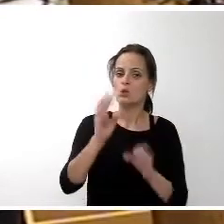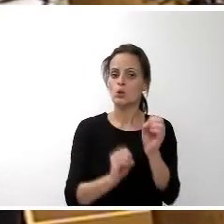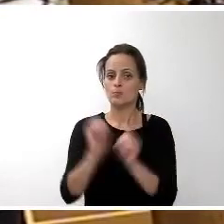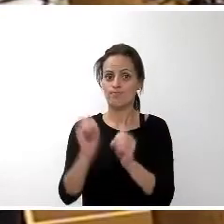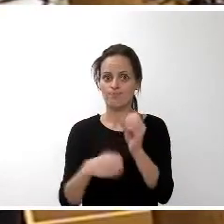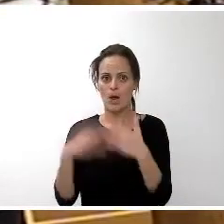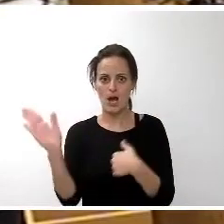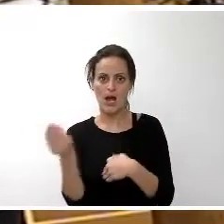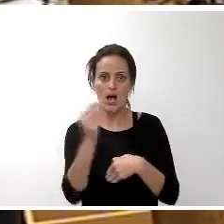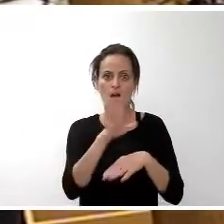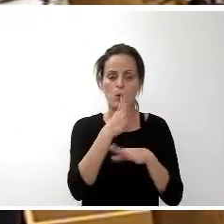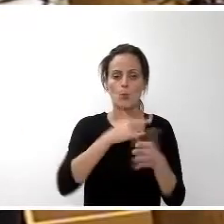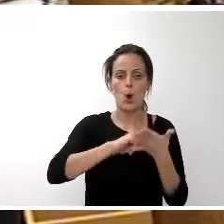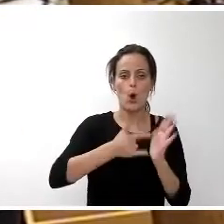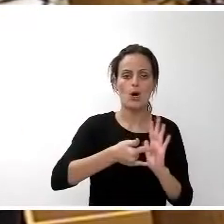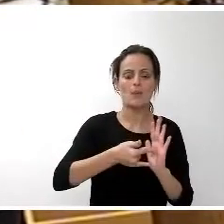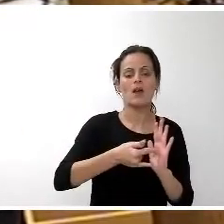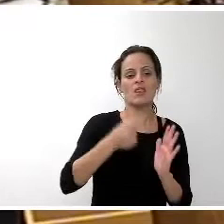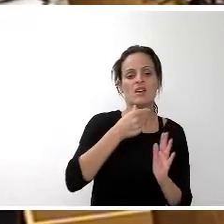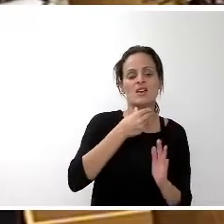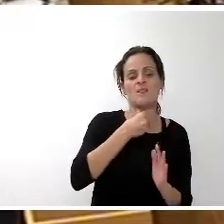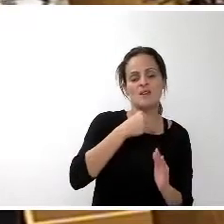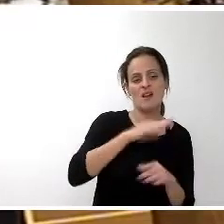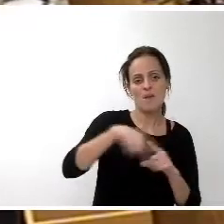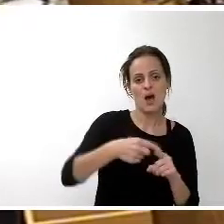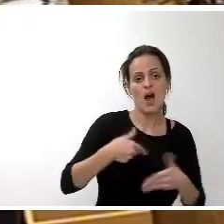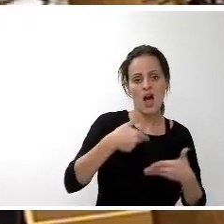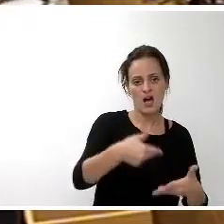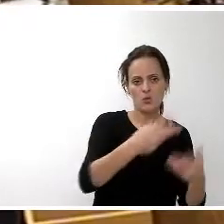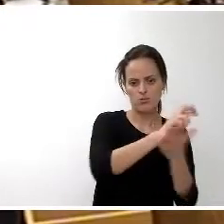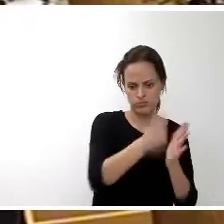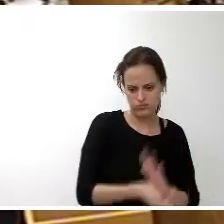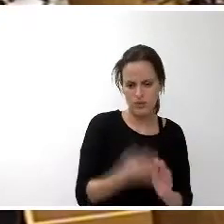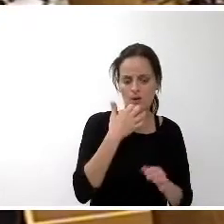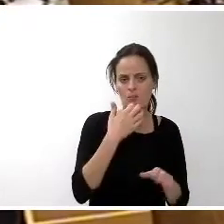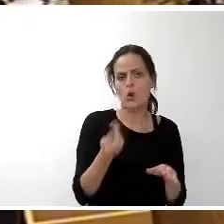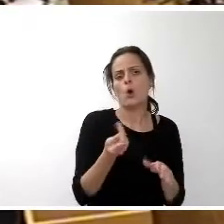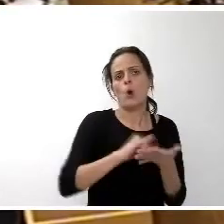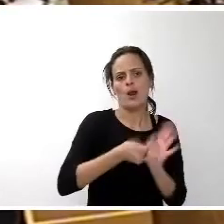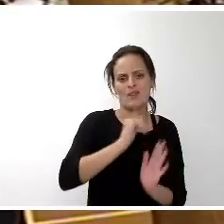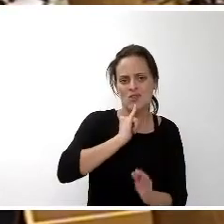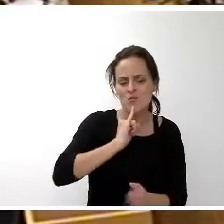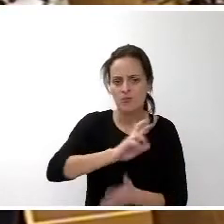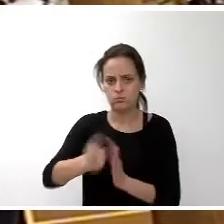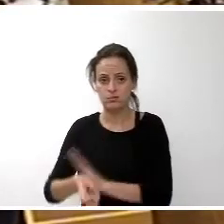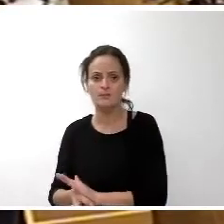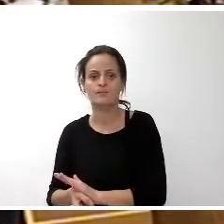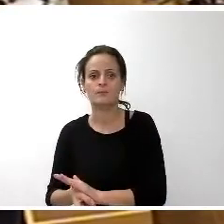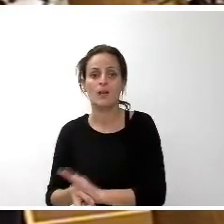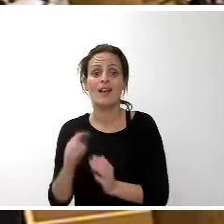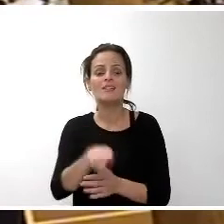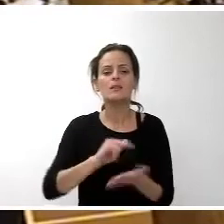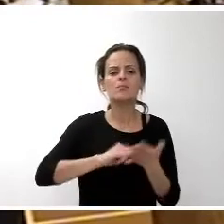11 programas de becas y ayudas de los más variopintos, con programas de inmersión lingüística. Por lo tanto, es un proyecto